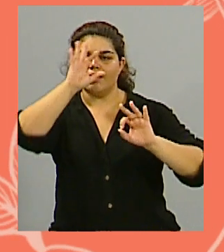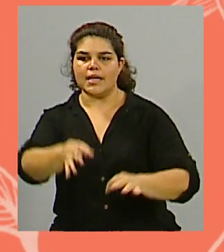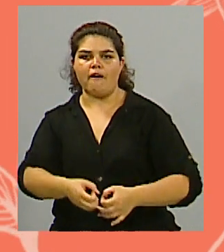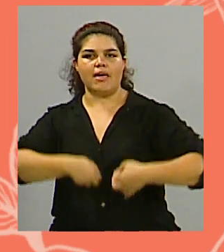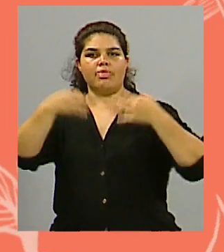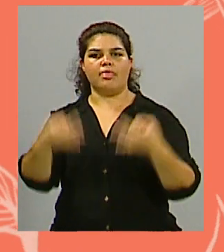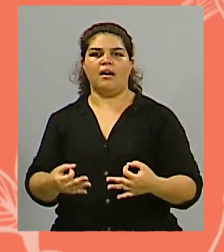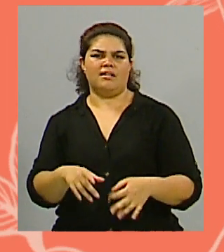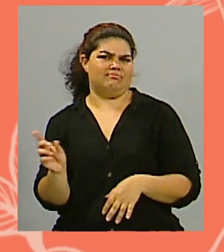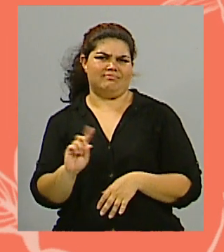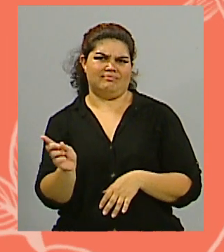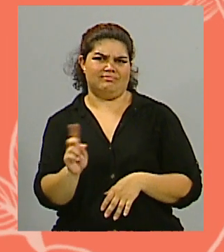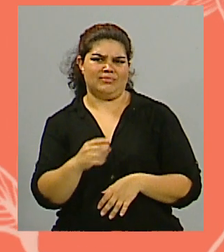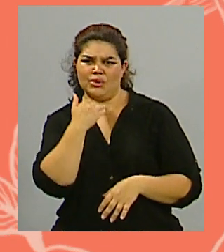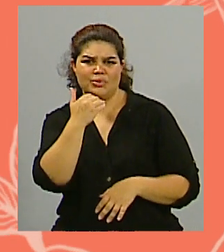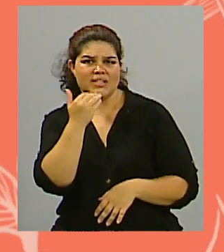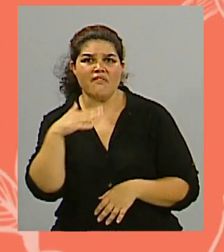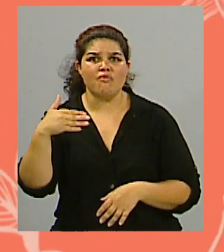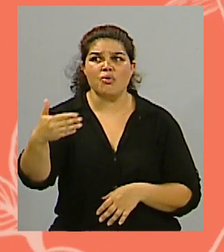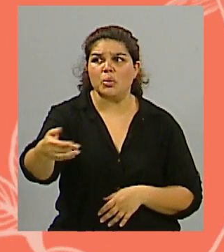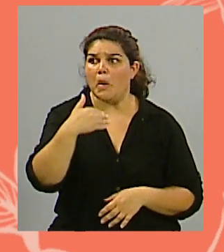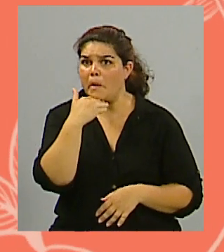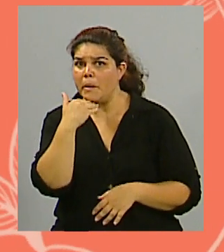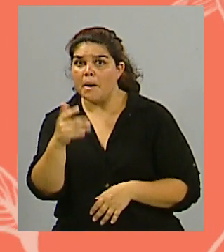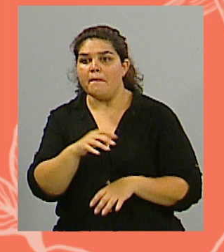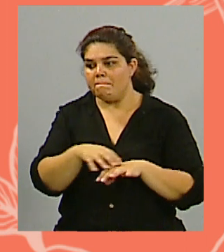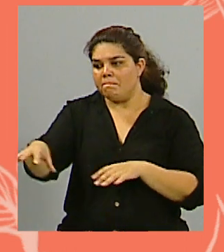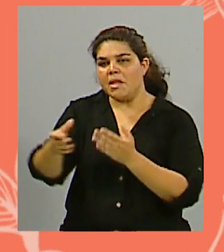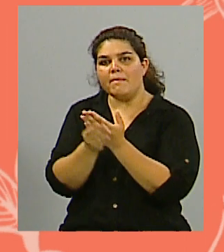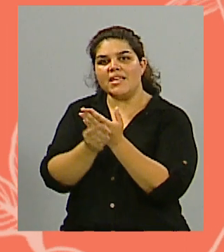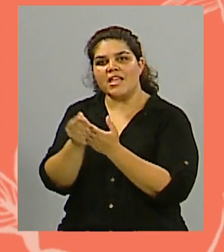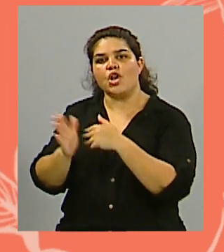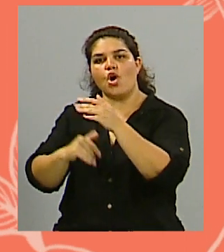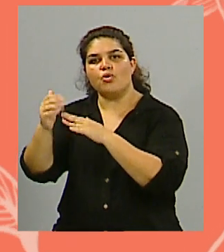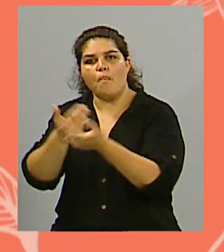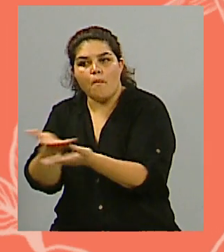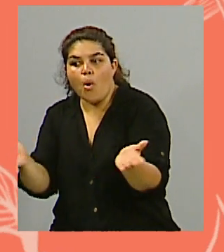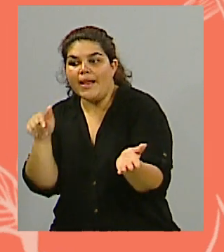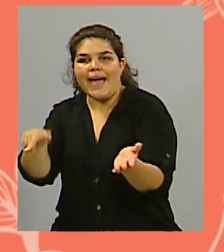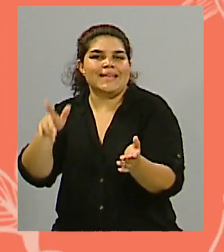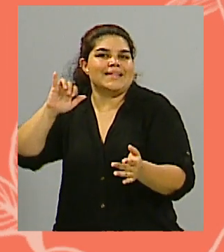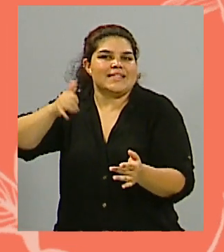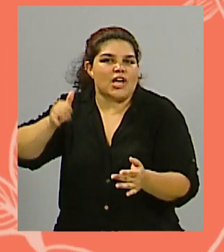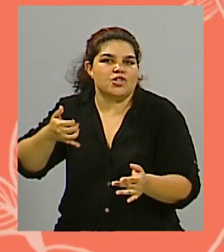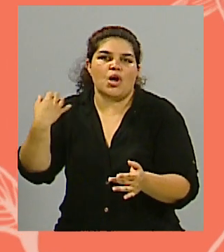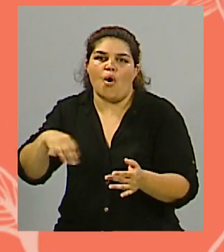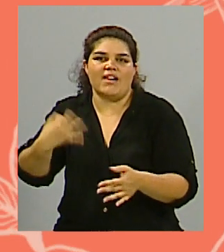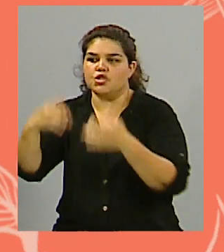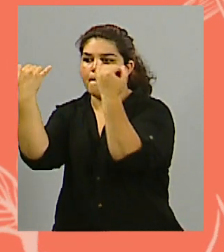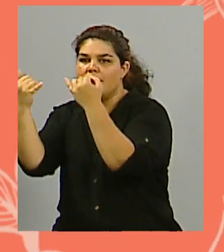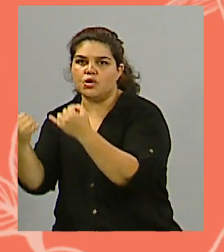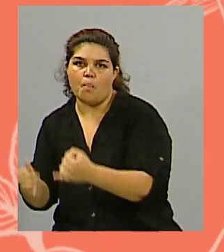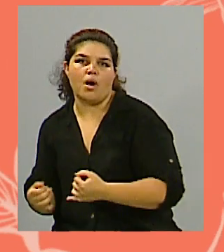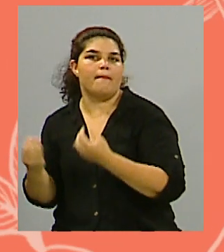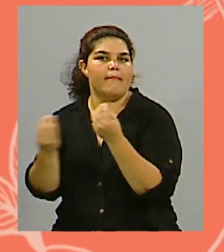qué sé yo, mal o bien, cuando hay un Ministerio de Obras Públicas, no le queda otra que hacer un presupuesto del año siguiente, y decir voy a hacer esto,